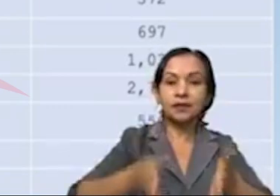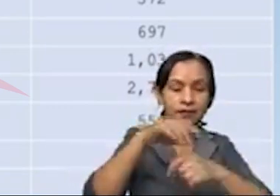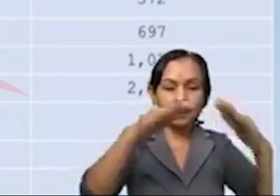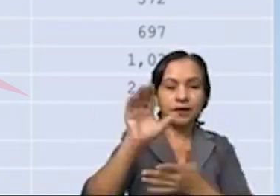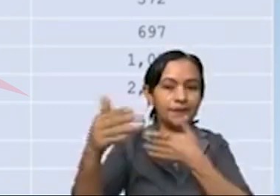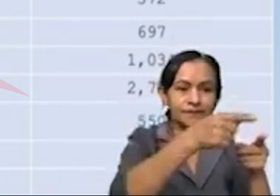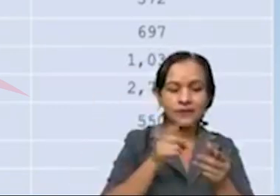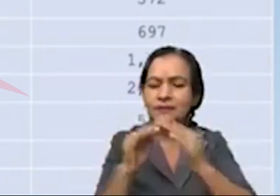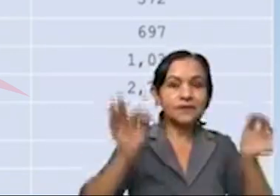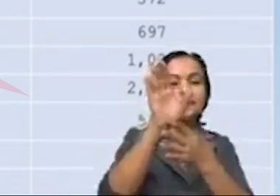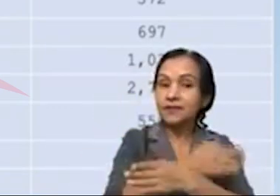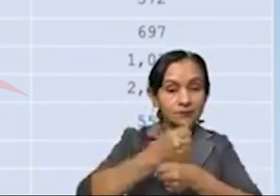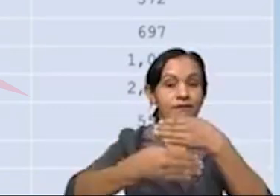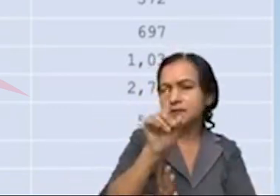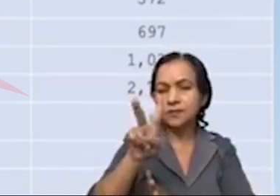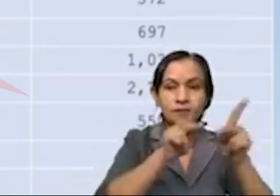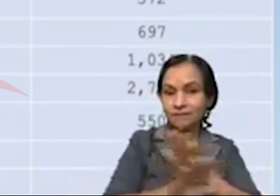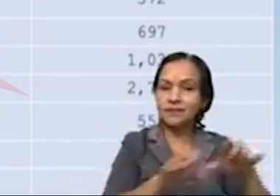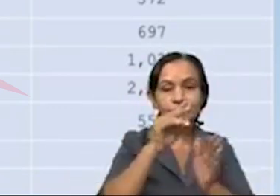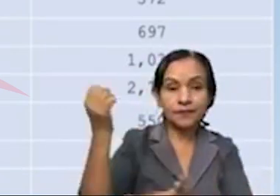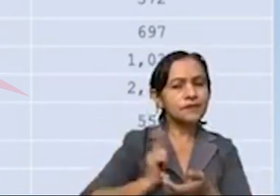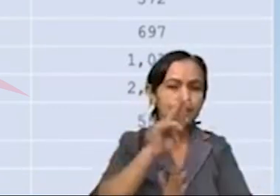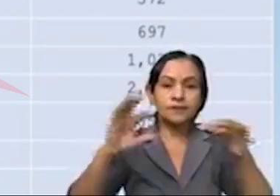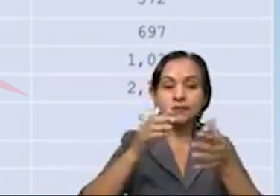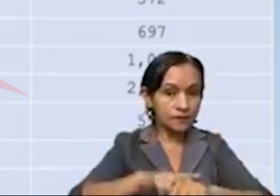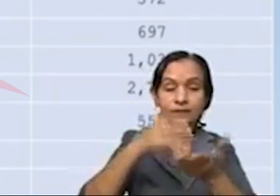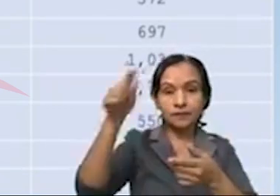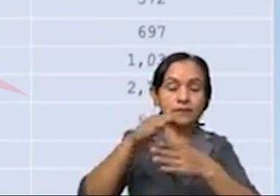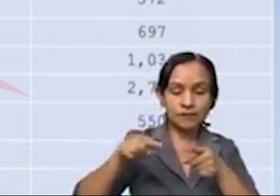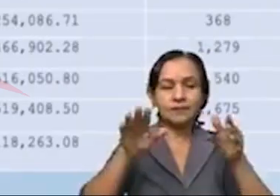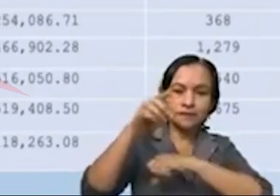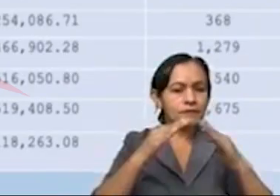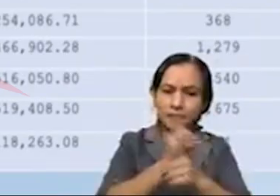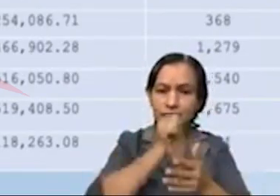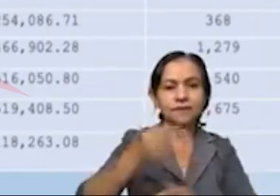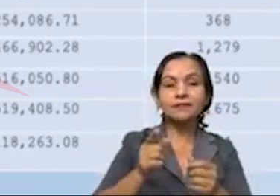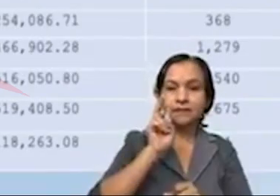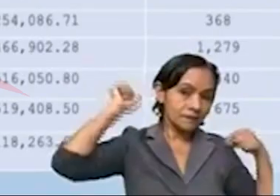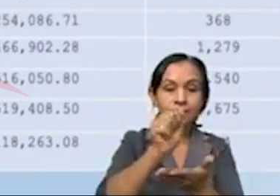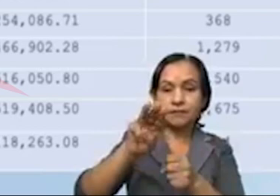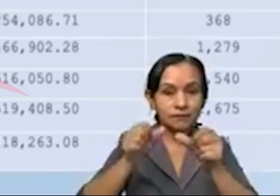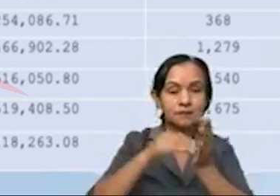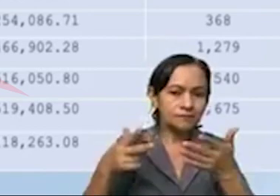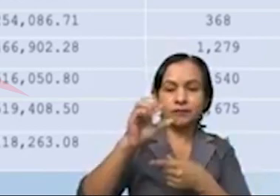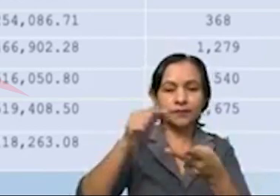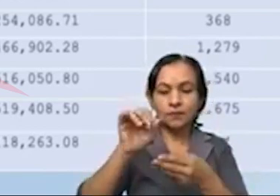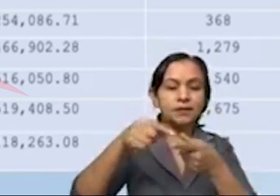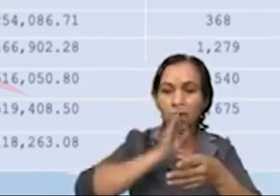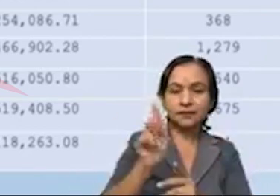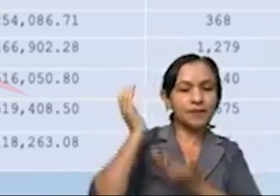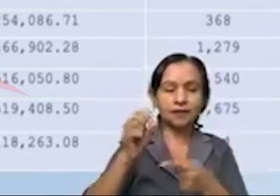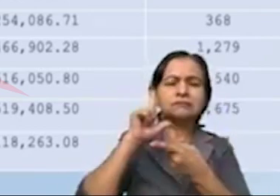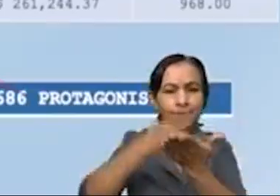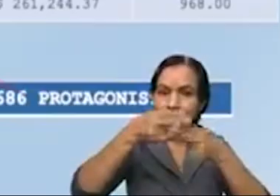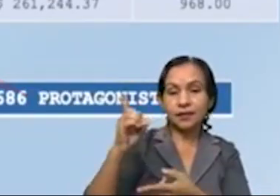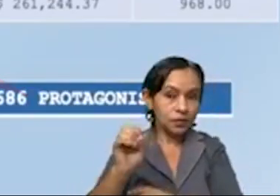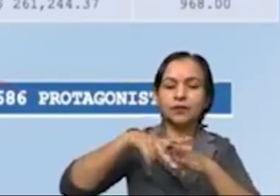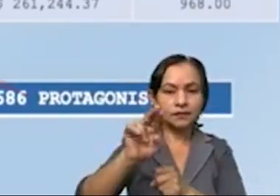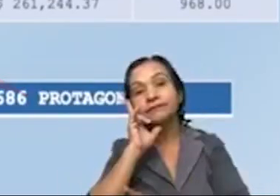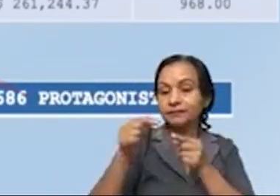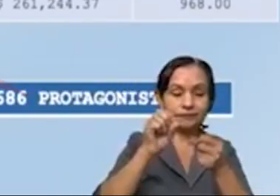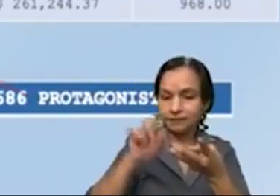próximos meses puedan finalizarlos. Y planteamos el reto que íbamos a iniciar 48 proyectos,